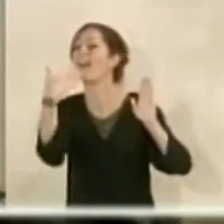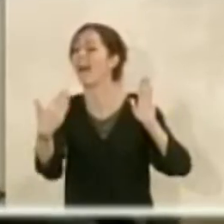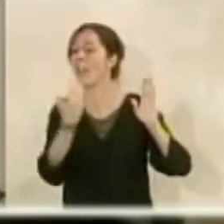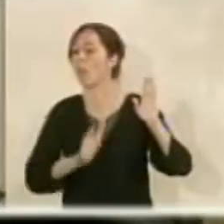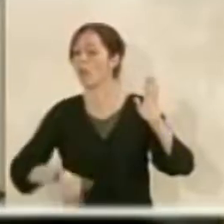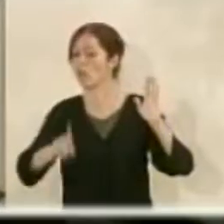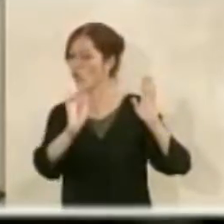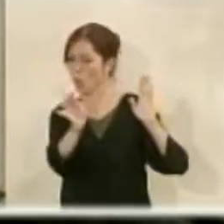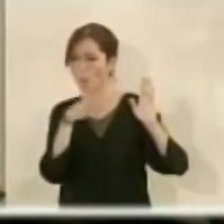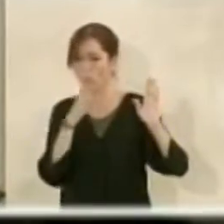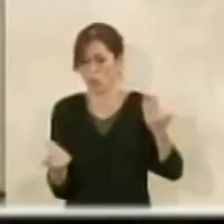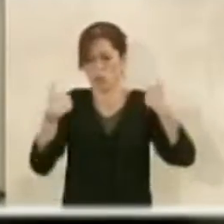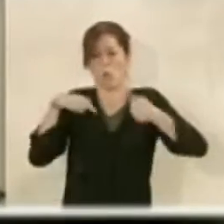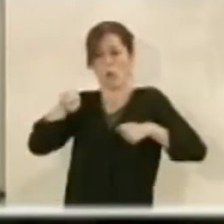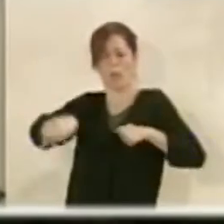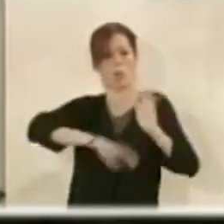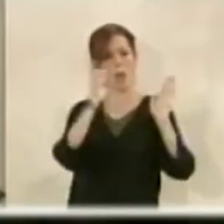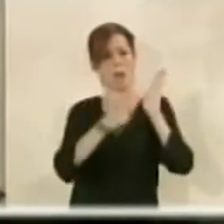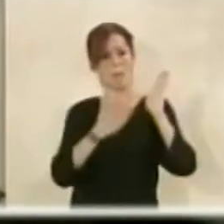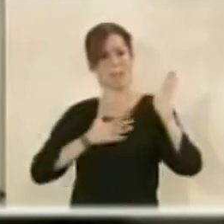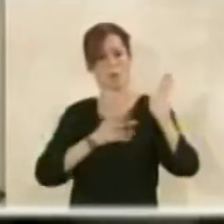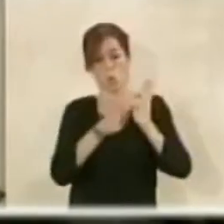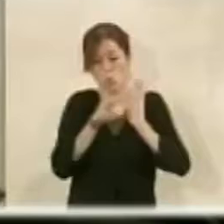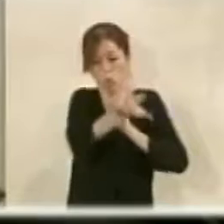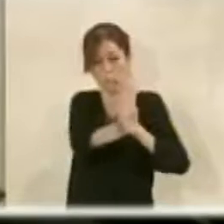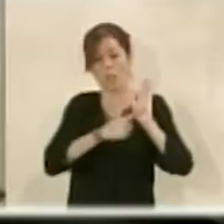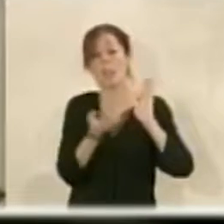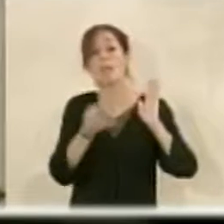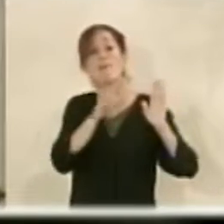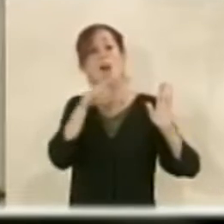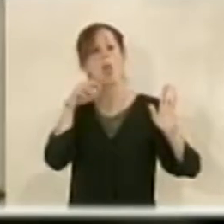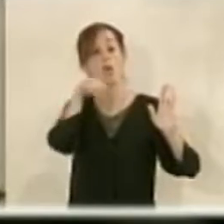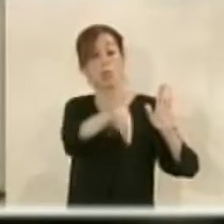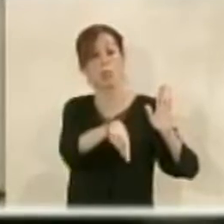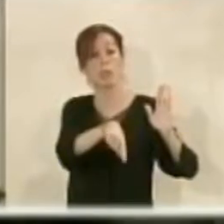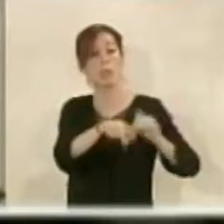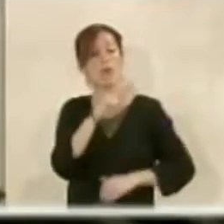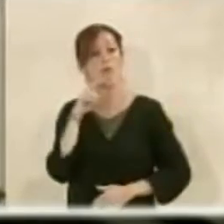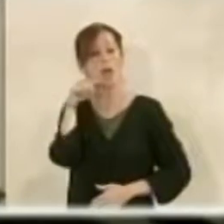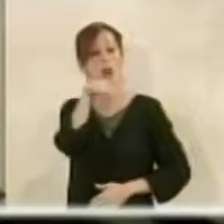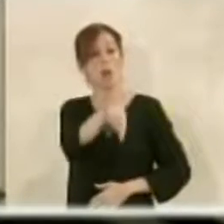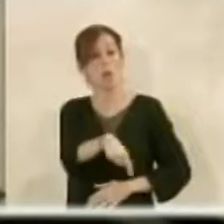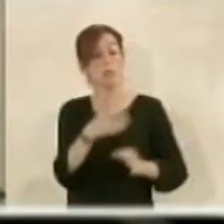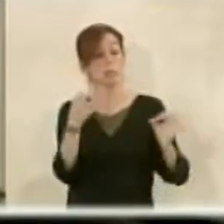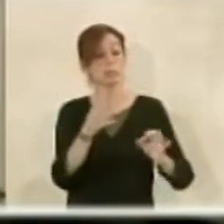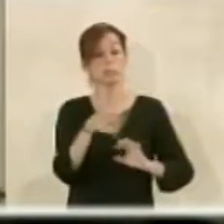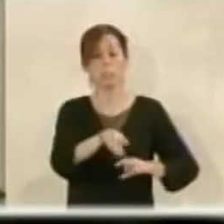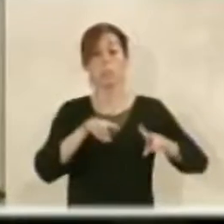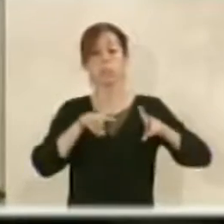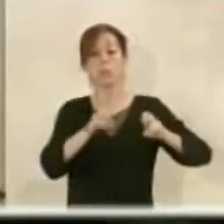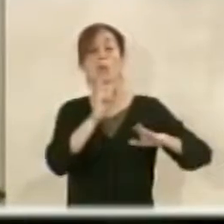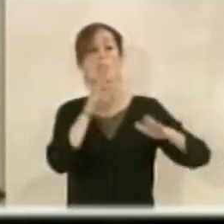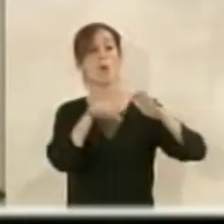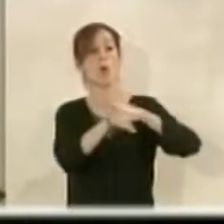propietario, que es su obligación, lo dice la ley de patrimonio, es que ponga en valor algo que se ha iniciado con un